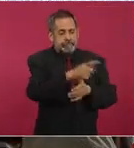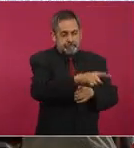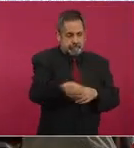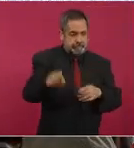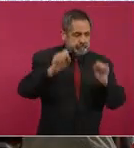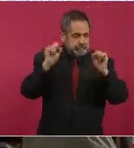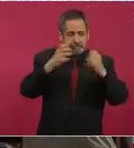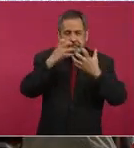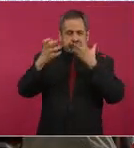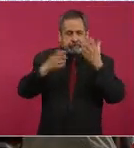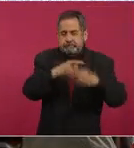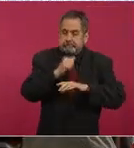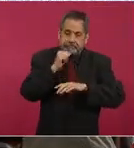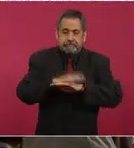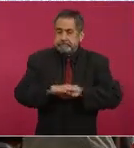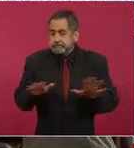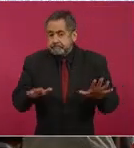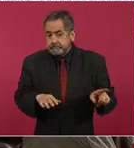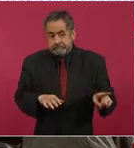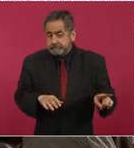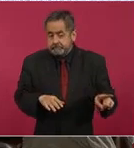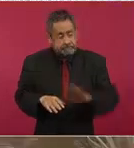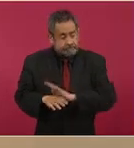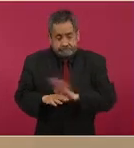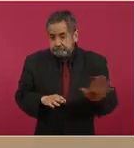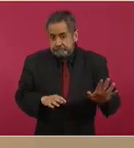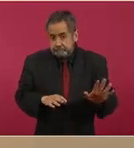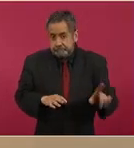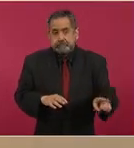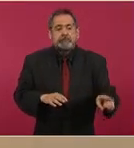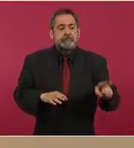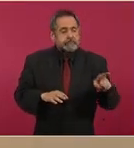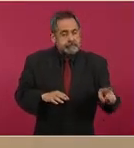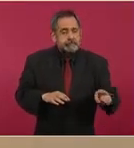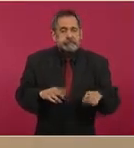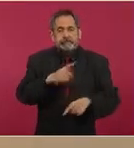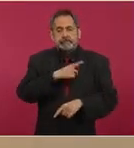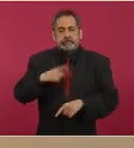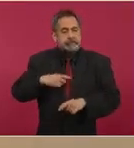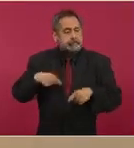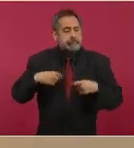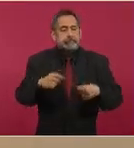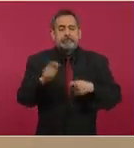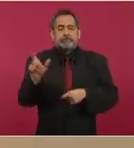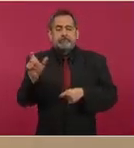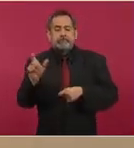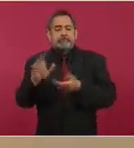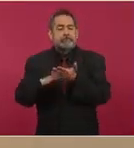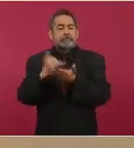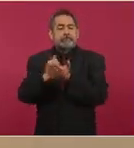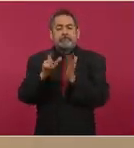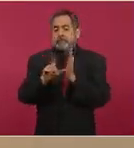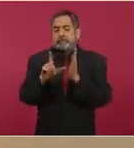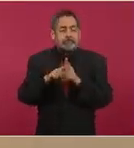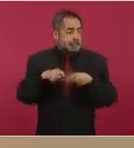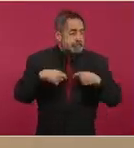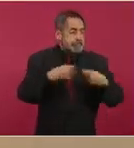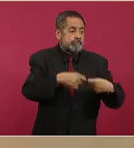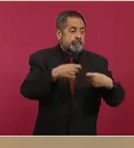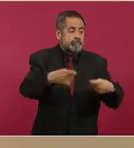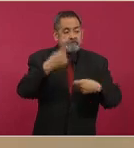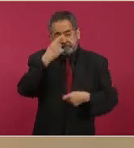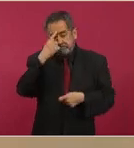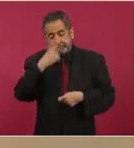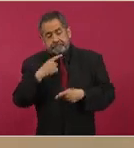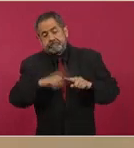y van a tener que instrumentar un mecanismo de credencialización de los grupos de animación y